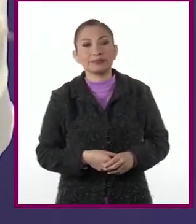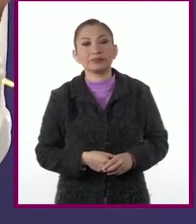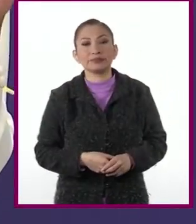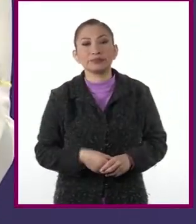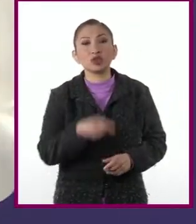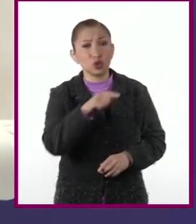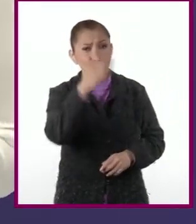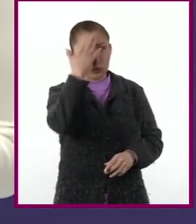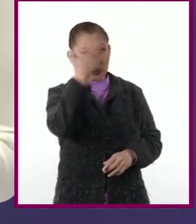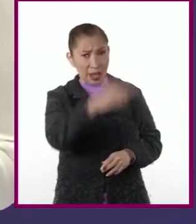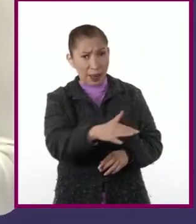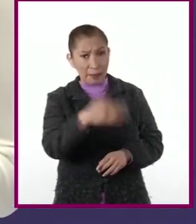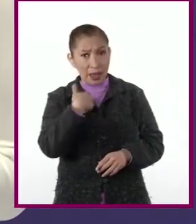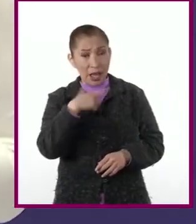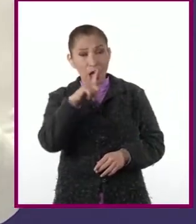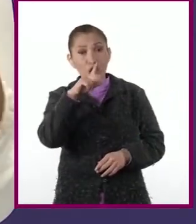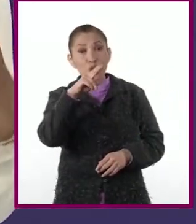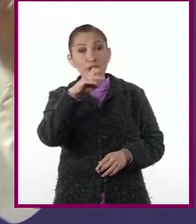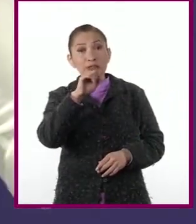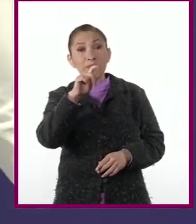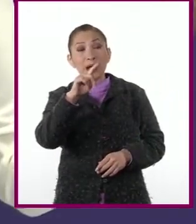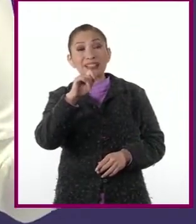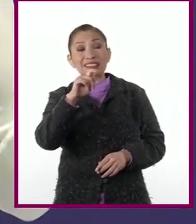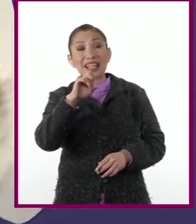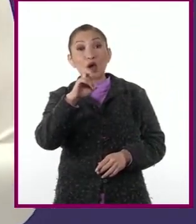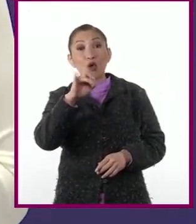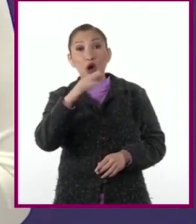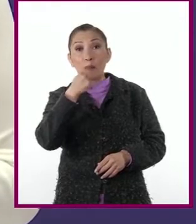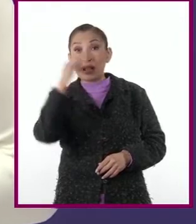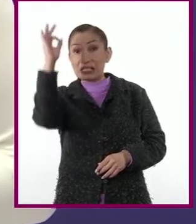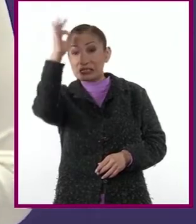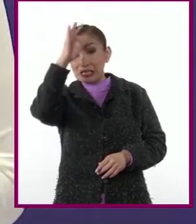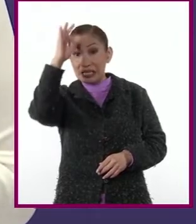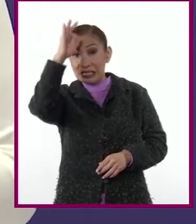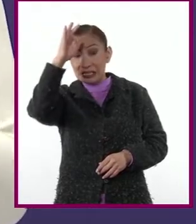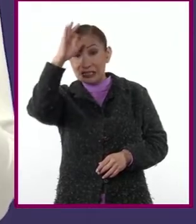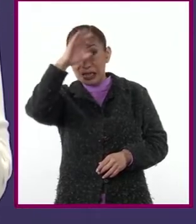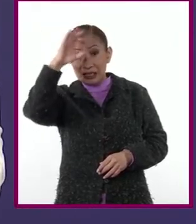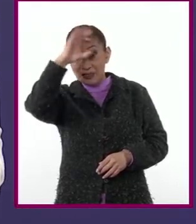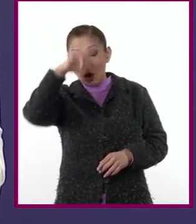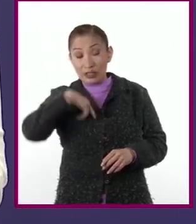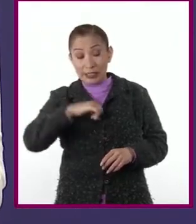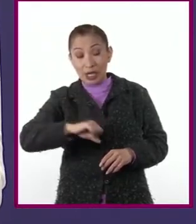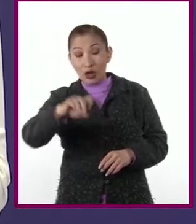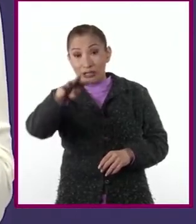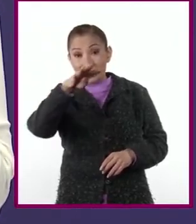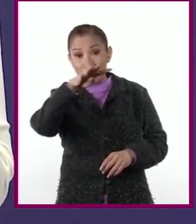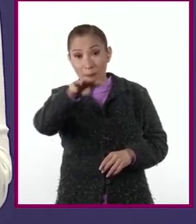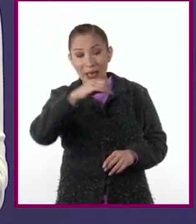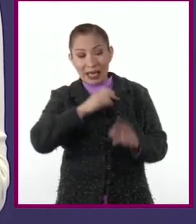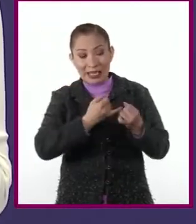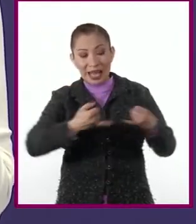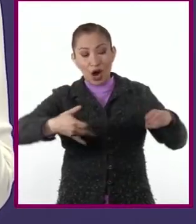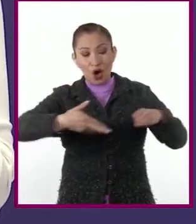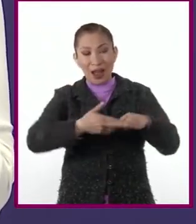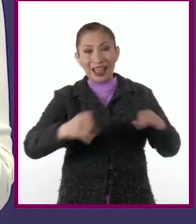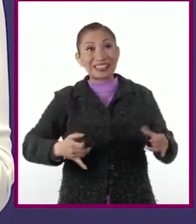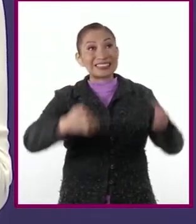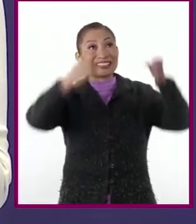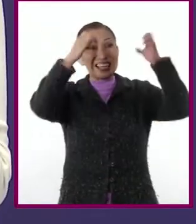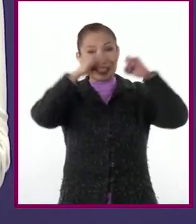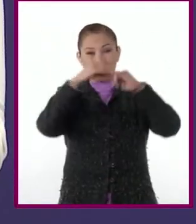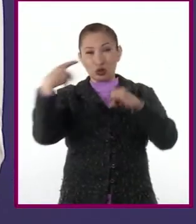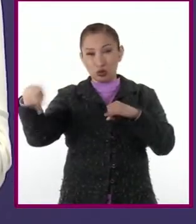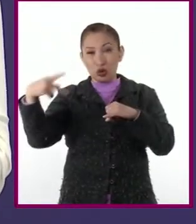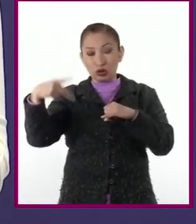¿Sabían ustedes que Luis Pasteur, importante científico del siglo XIX, en la inauguración del instituto que lleva